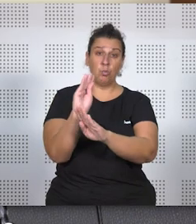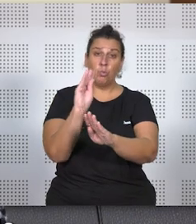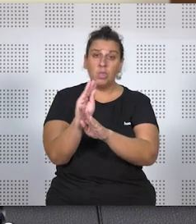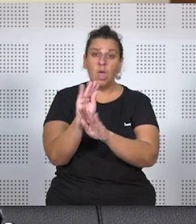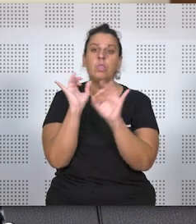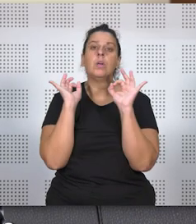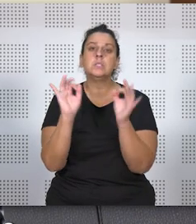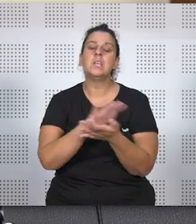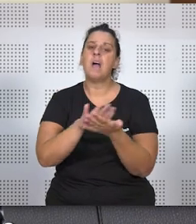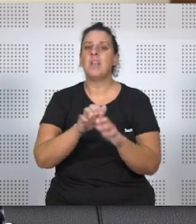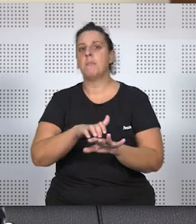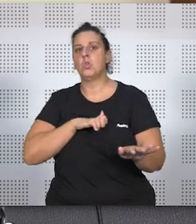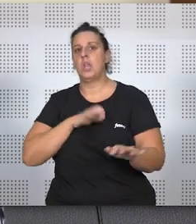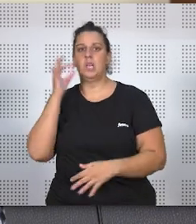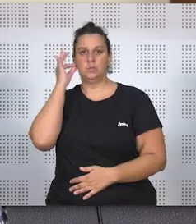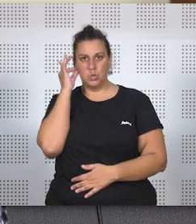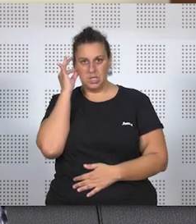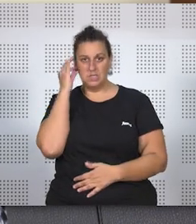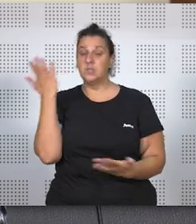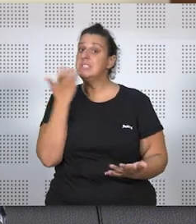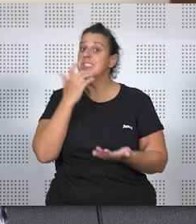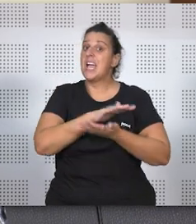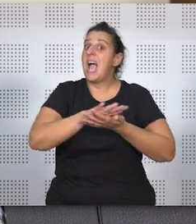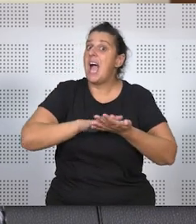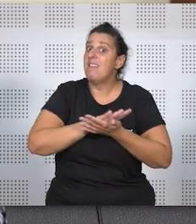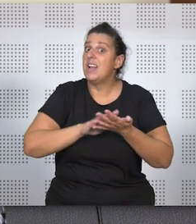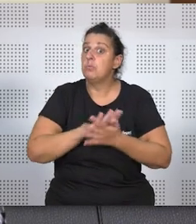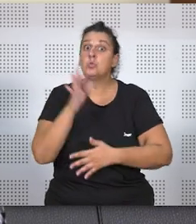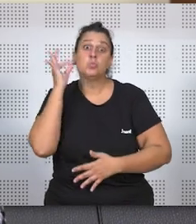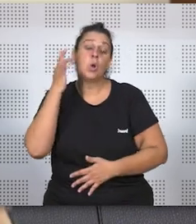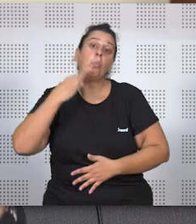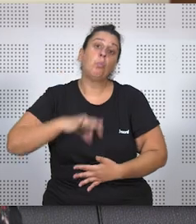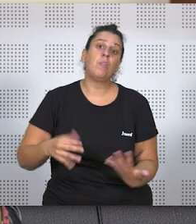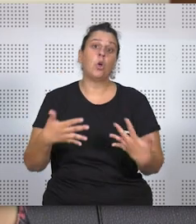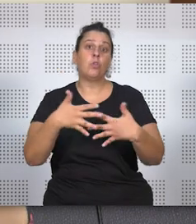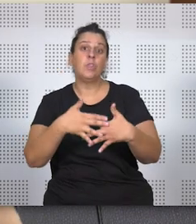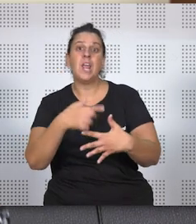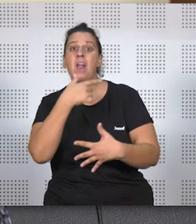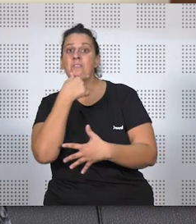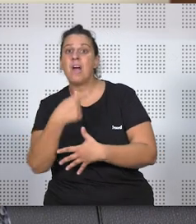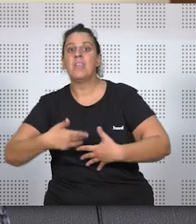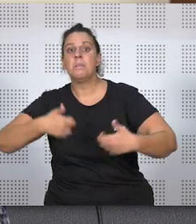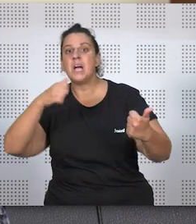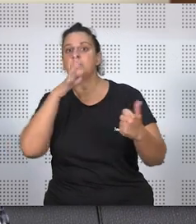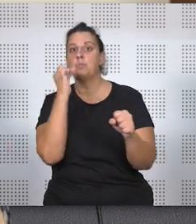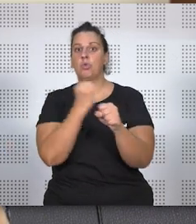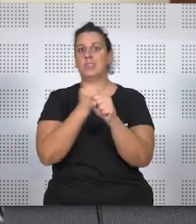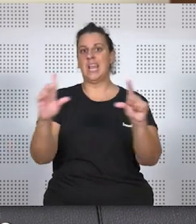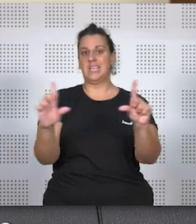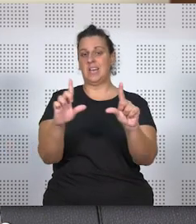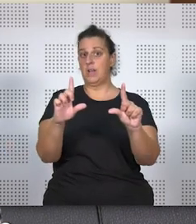mayoritariamente en las mujeres. Luego, cuando hablamos de las mujeres pueden conciliar más fácilmente porque teletrabajan,